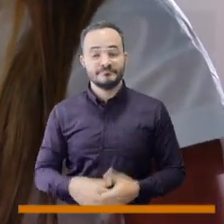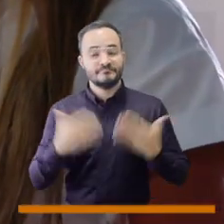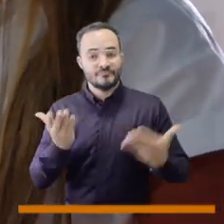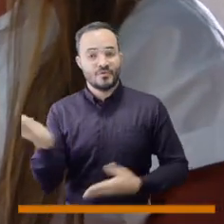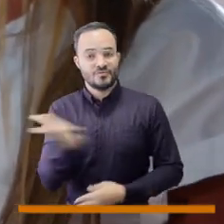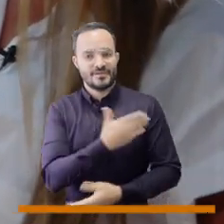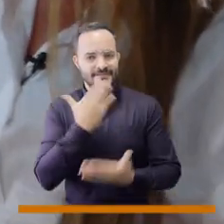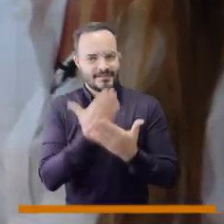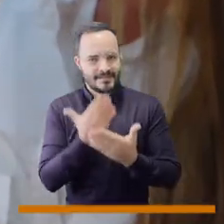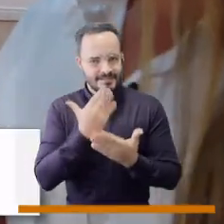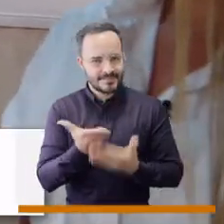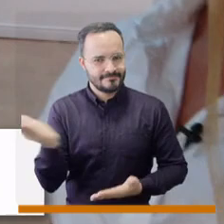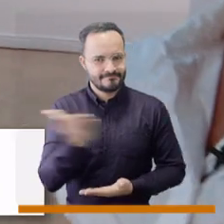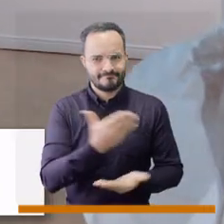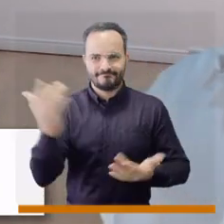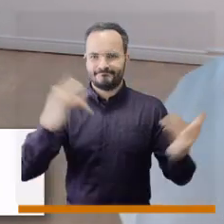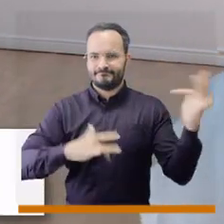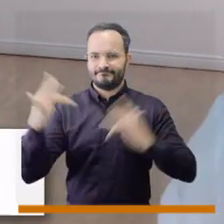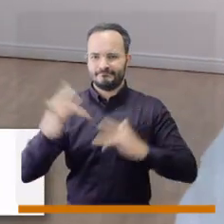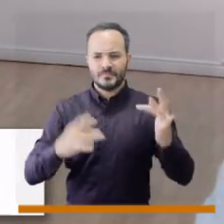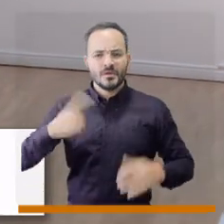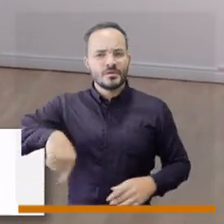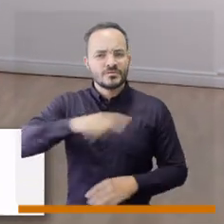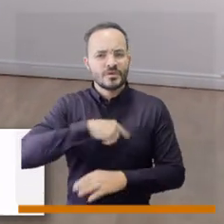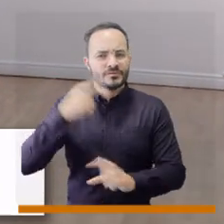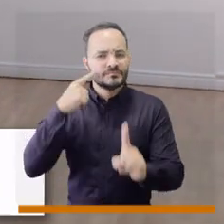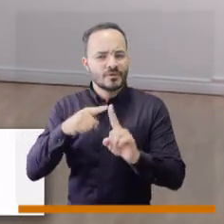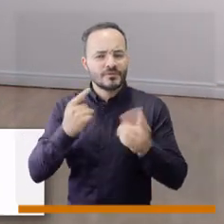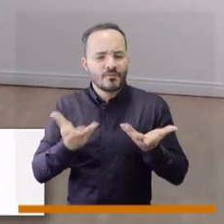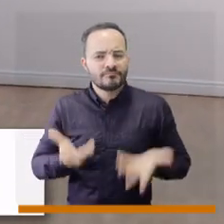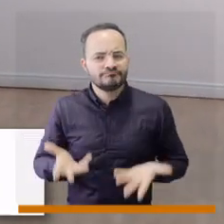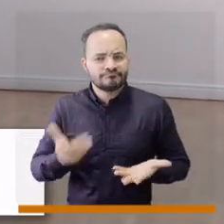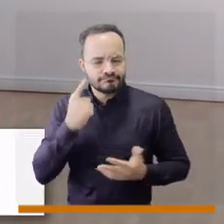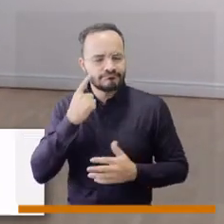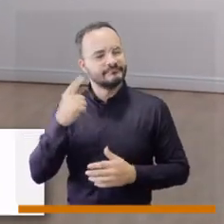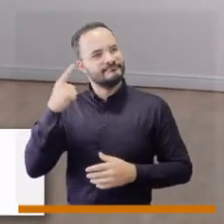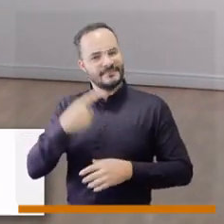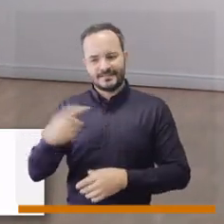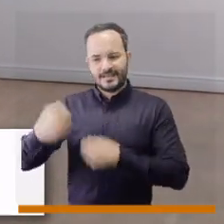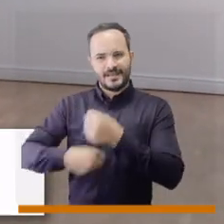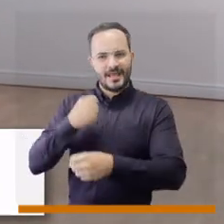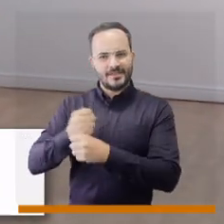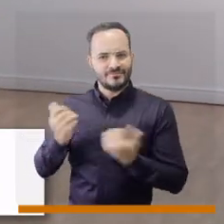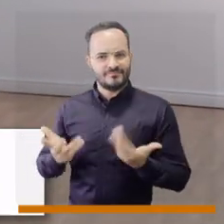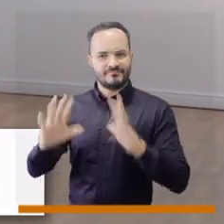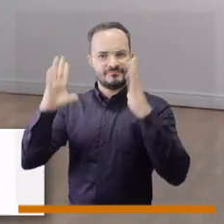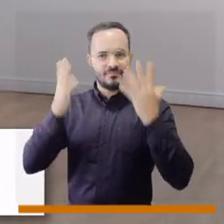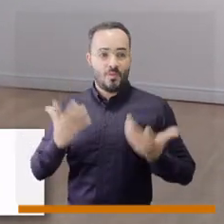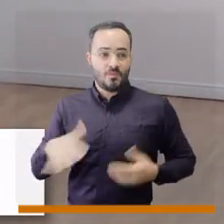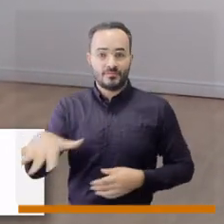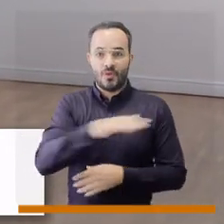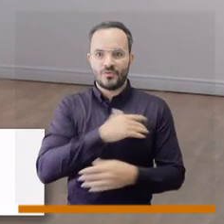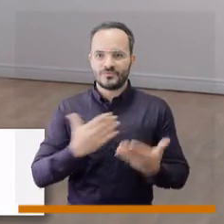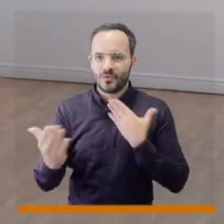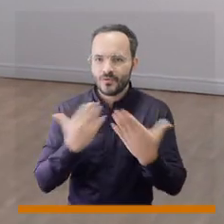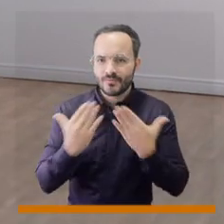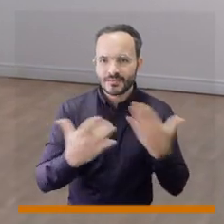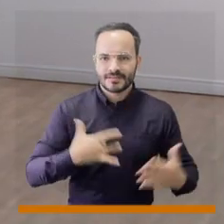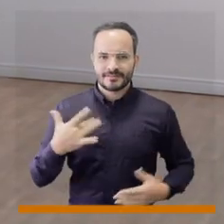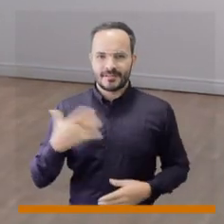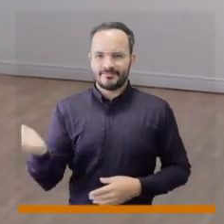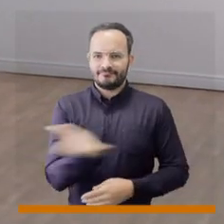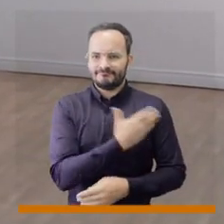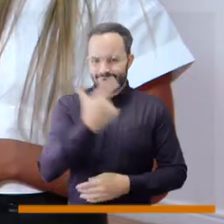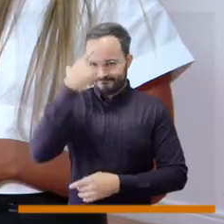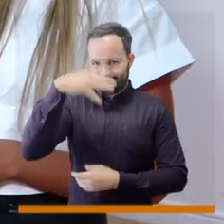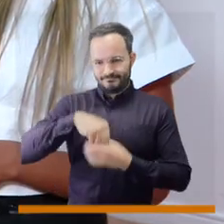muchas gracias por venir para permitirnos hablar de lo que ha sido celebrar 100 años generando confianza, que es el lema que